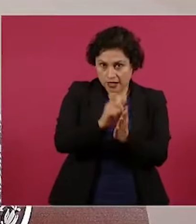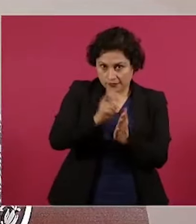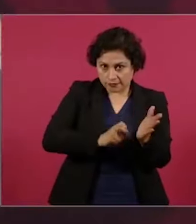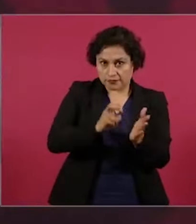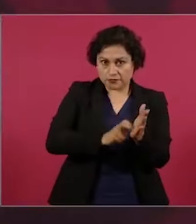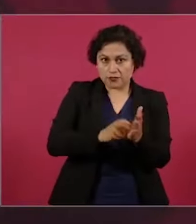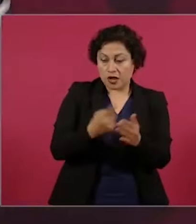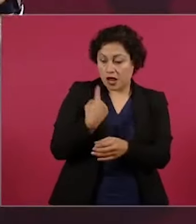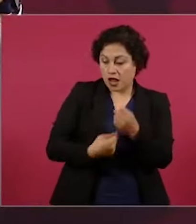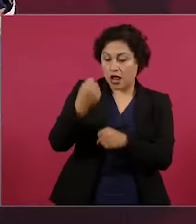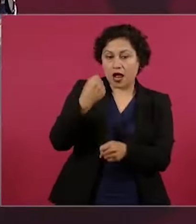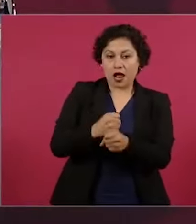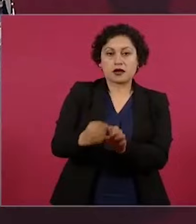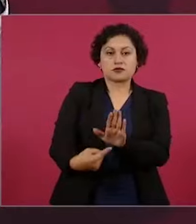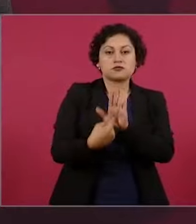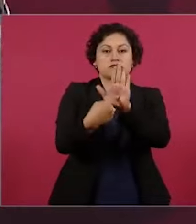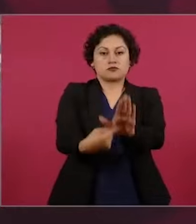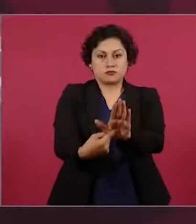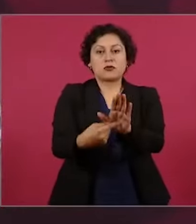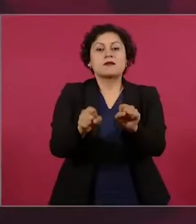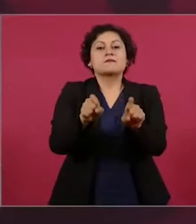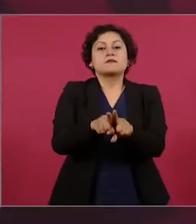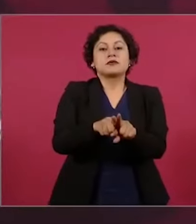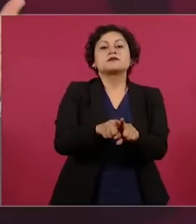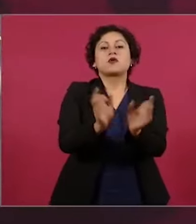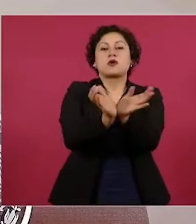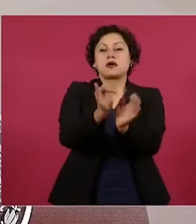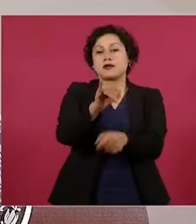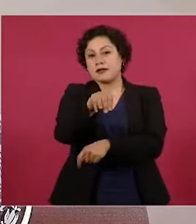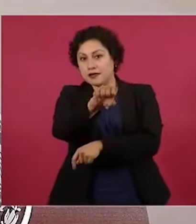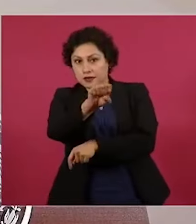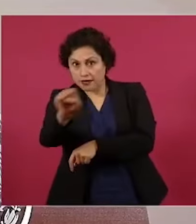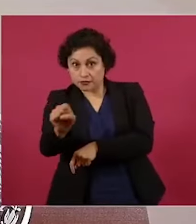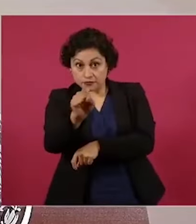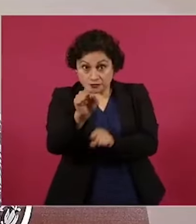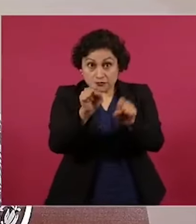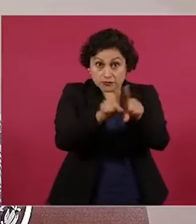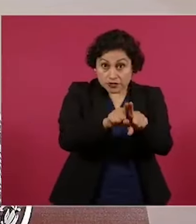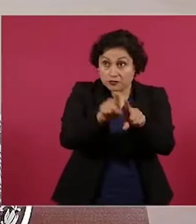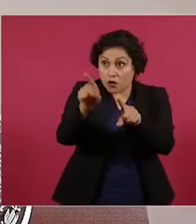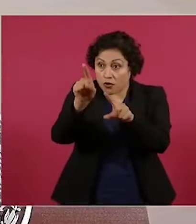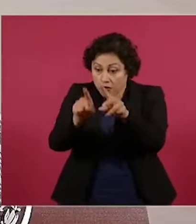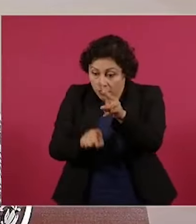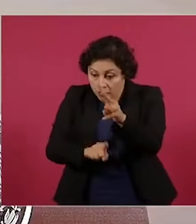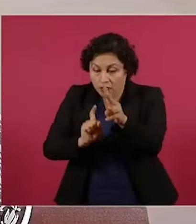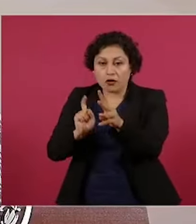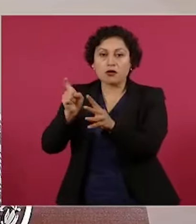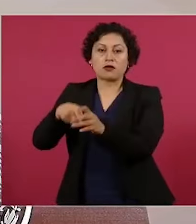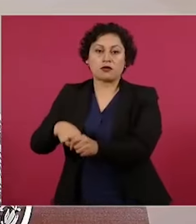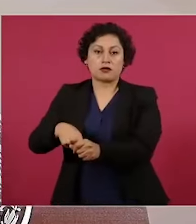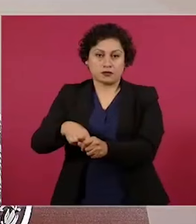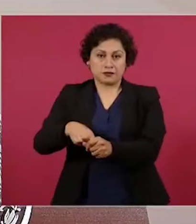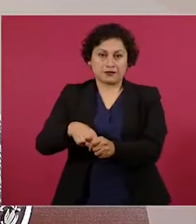donde precisamente con el mismo mecanismo que ya tiene el IMSS, incluso en la plataforma del IMSS, ahí te puedes inscribir al Infonavit. Hay una opción voluntaria dentro